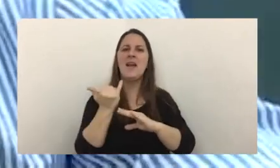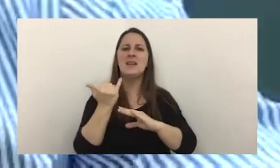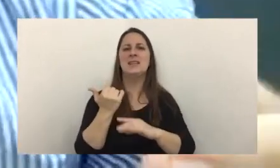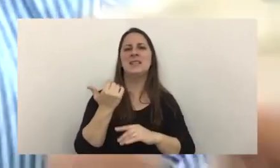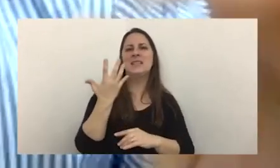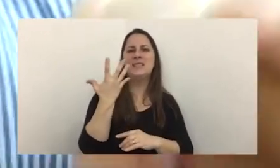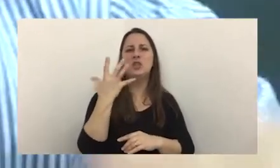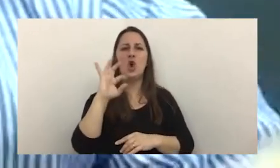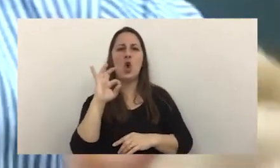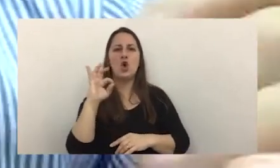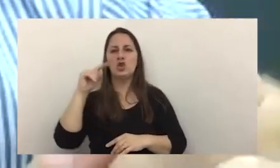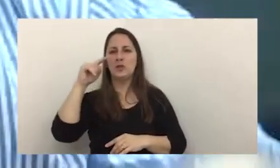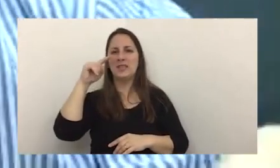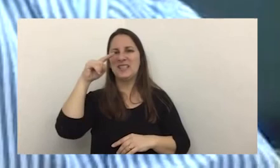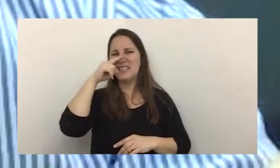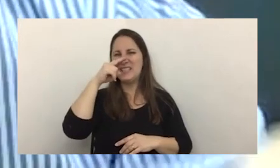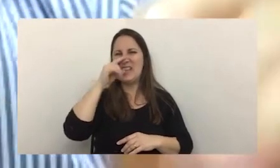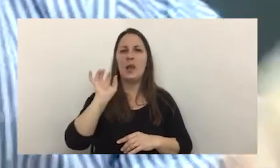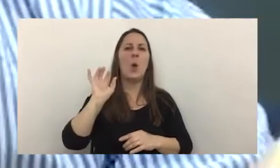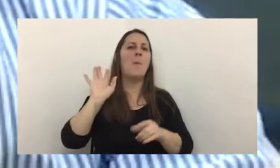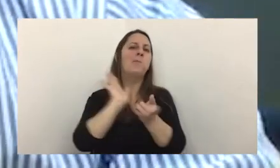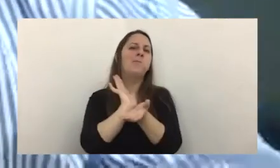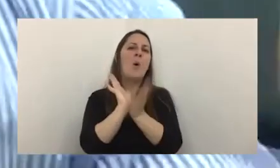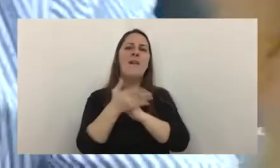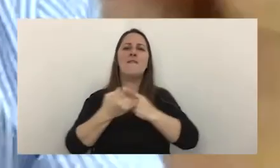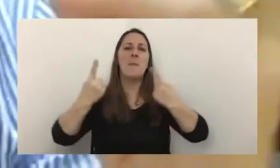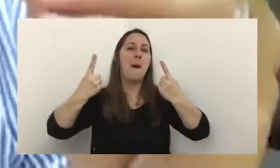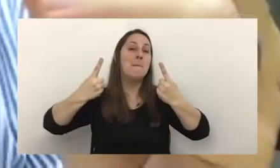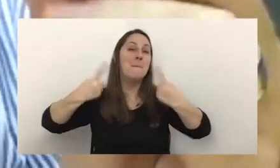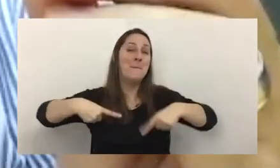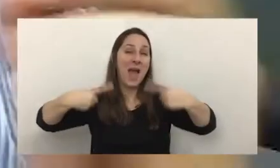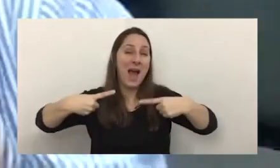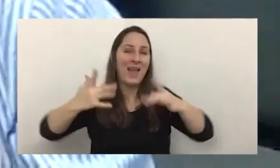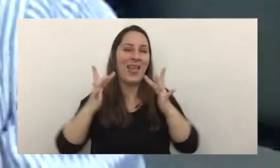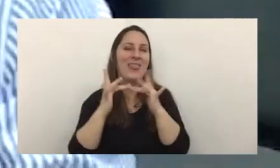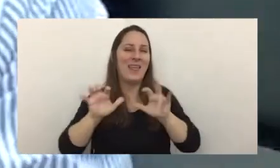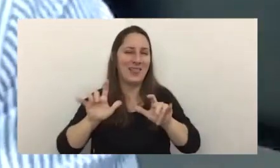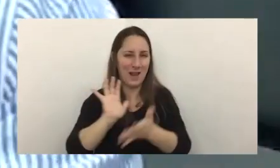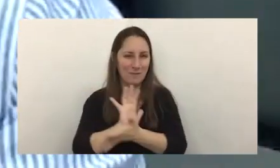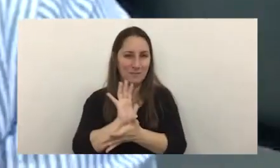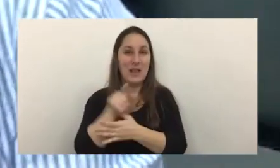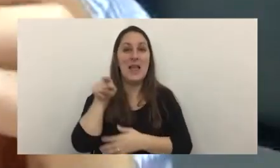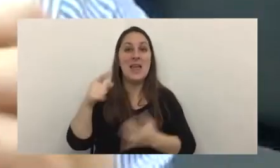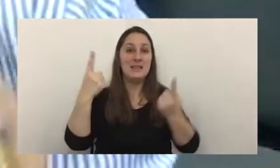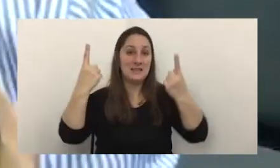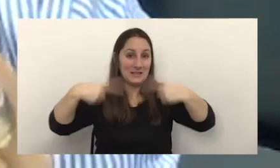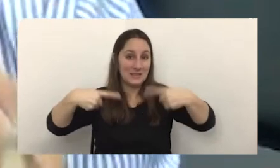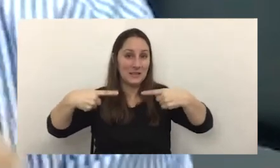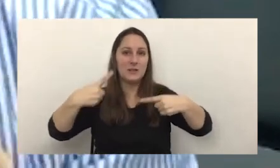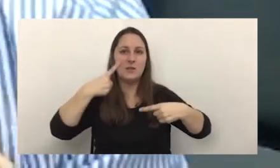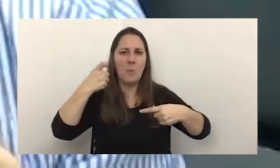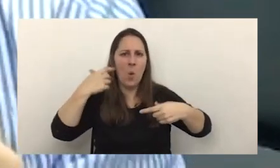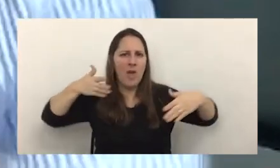5 y 7 imagínense cabinas de peaje digitales esas cabinas de peaje son susceptibles de ser